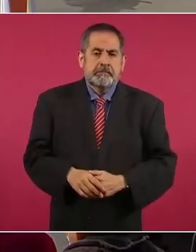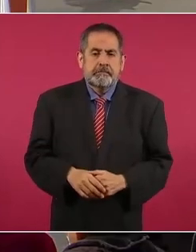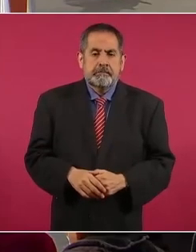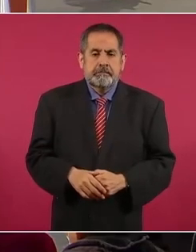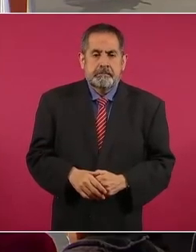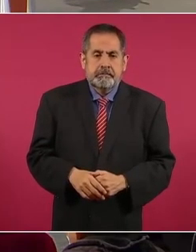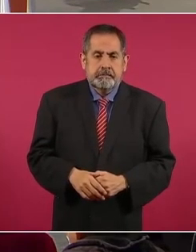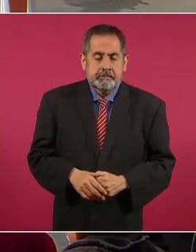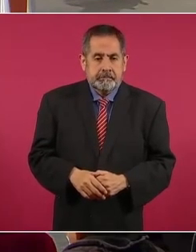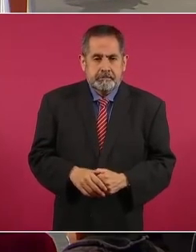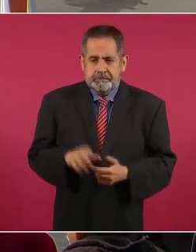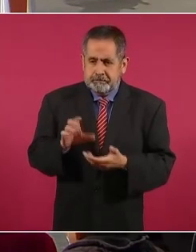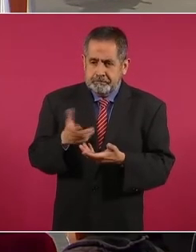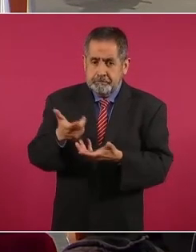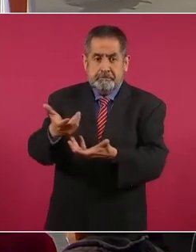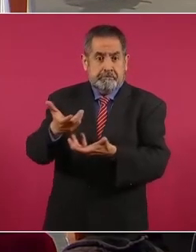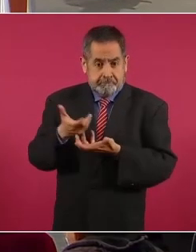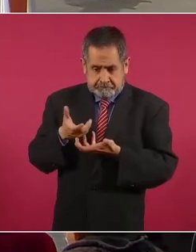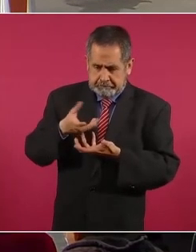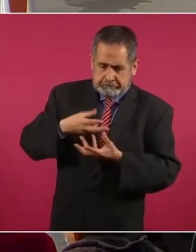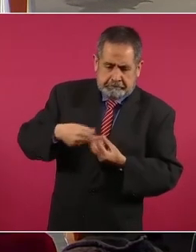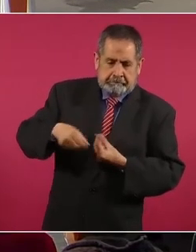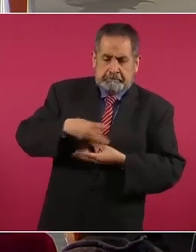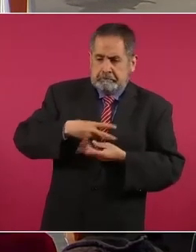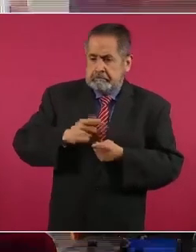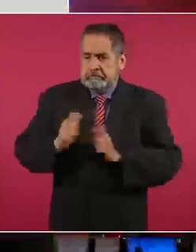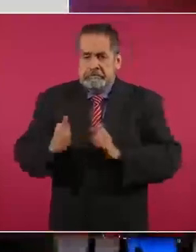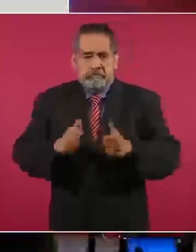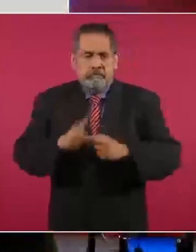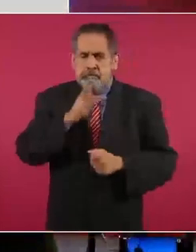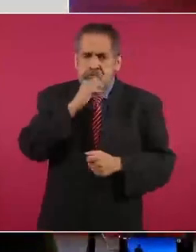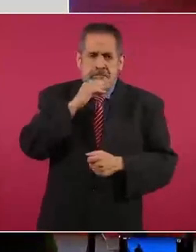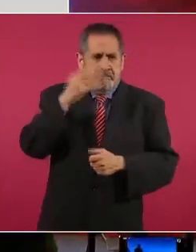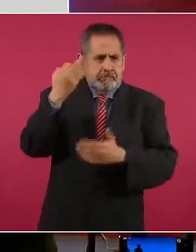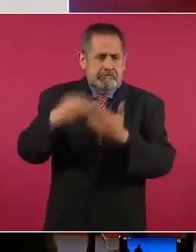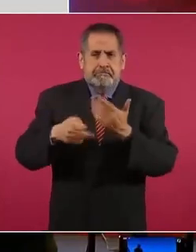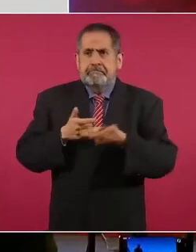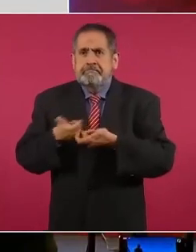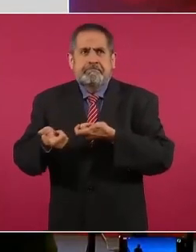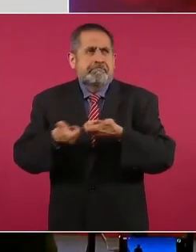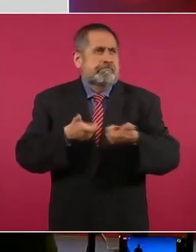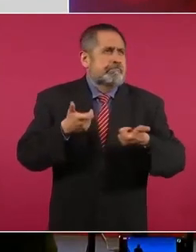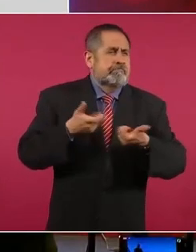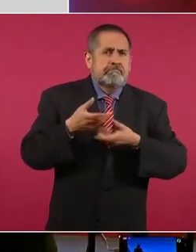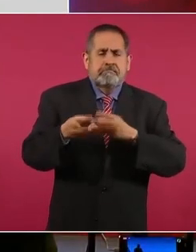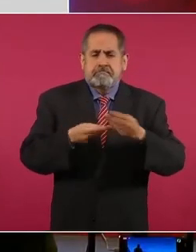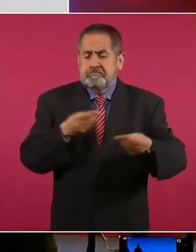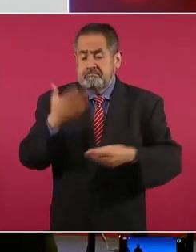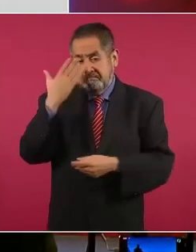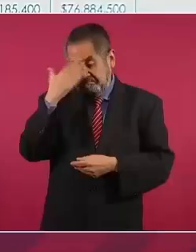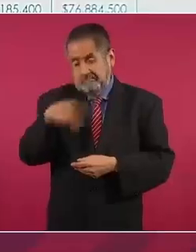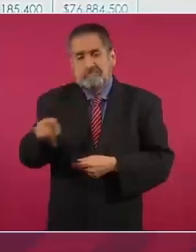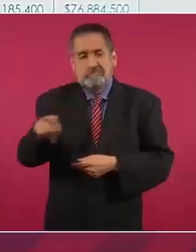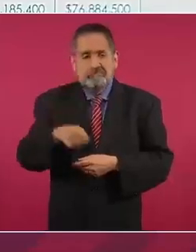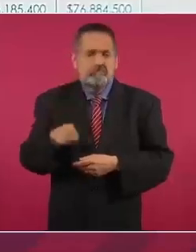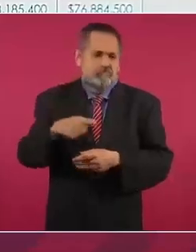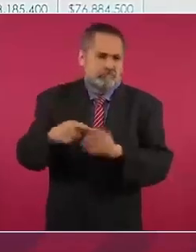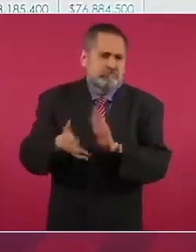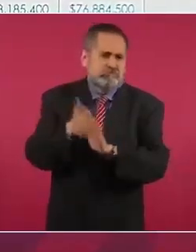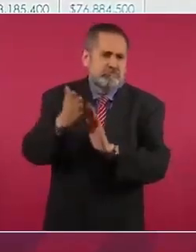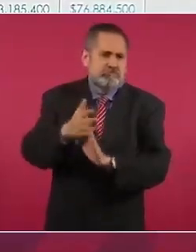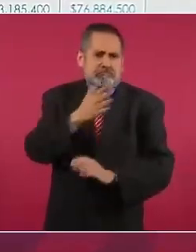Hacen maravilla las madres y los padres, porque ellos aportan manos de obra